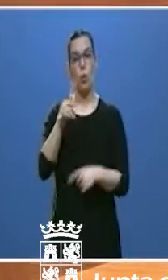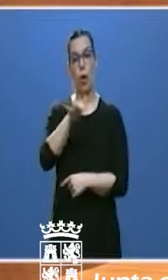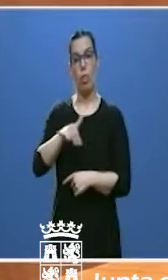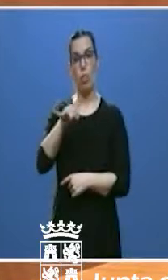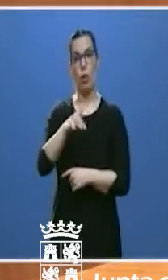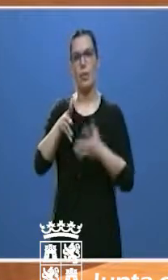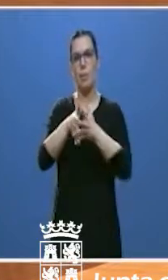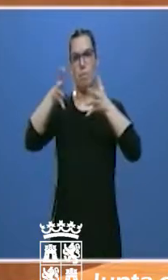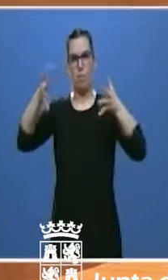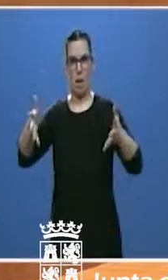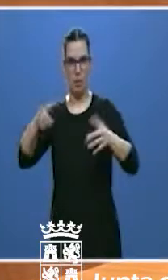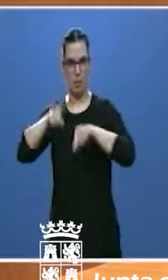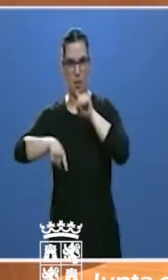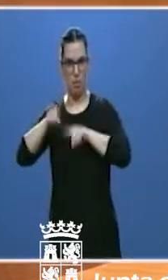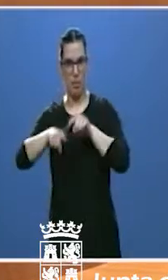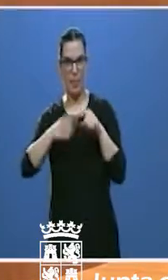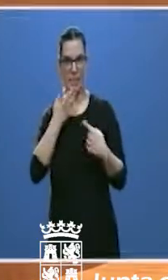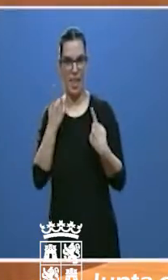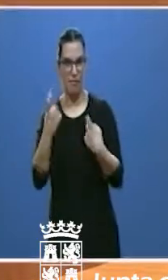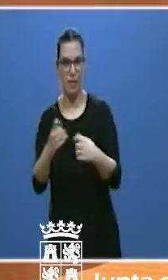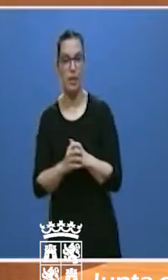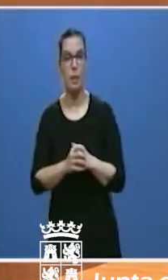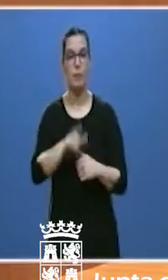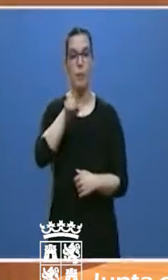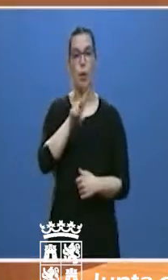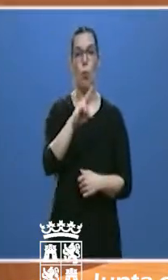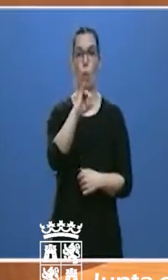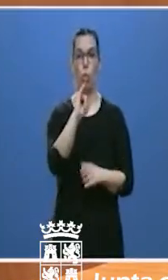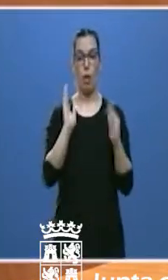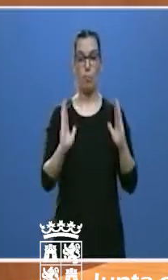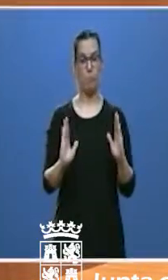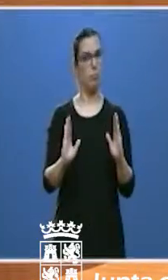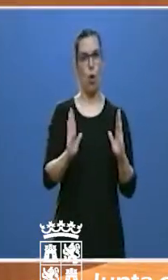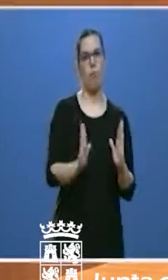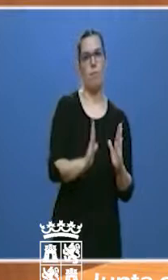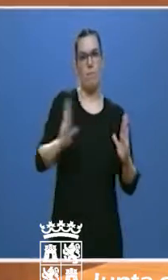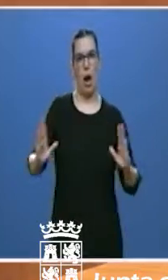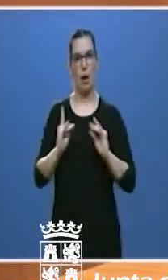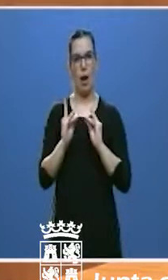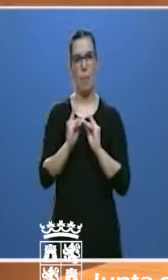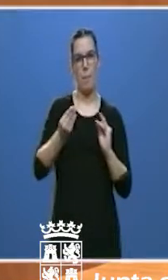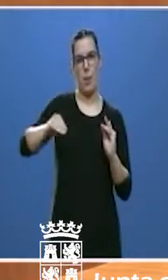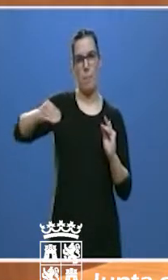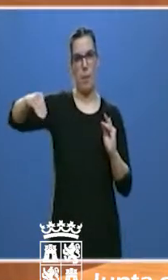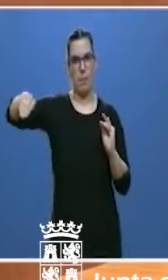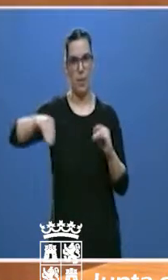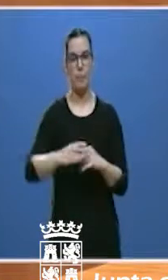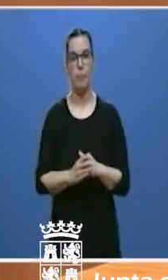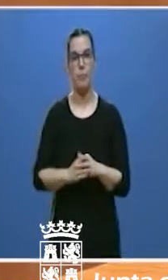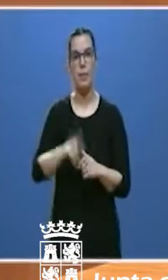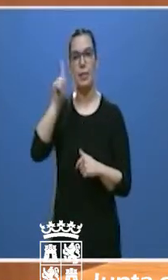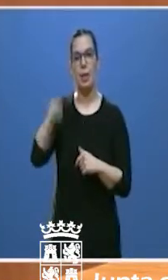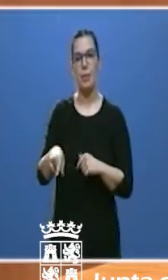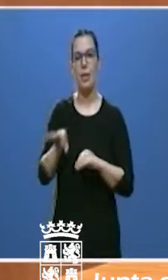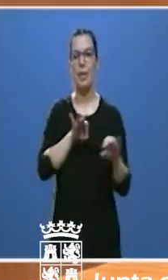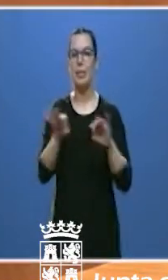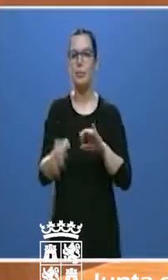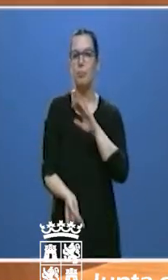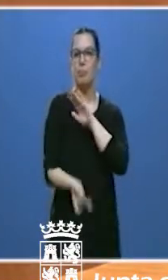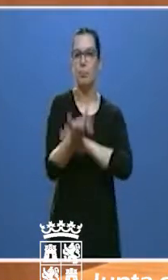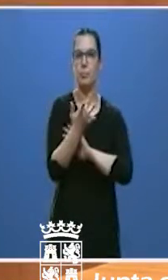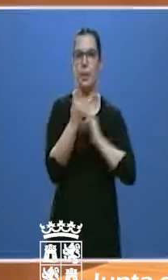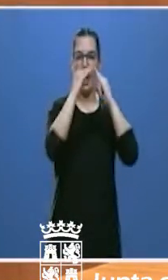sanitarios, dotando de UCIs extendidas en otros, montando estructuras pretriaje y creando